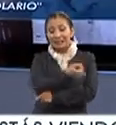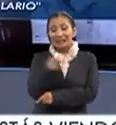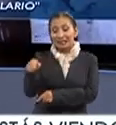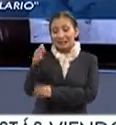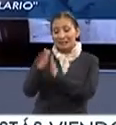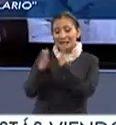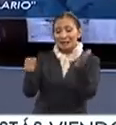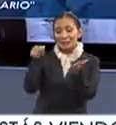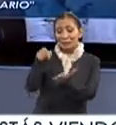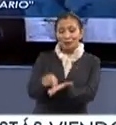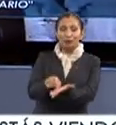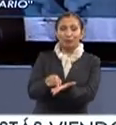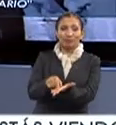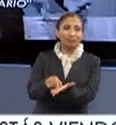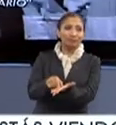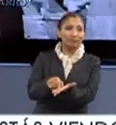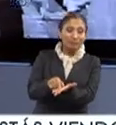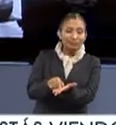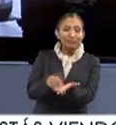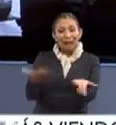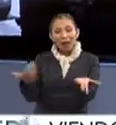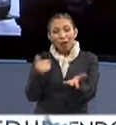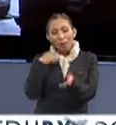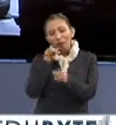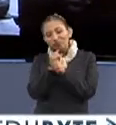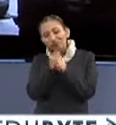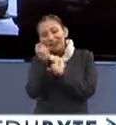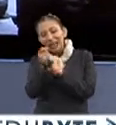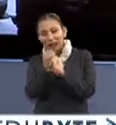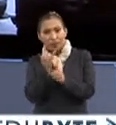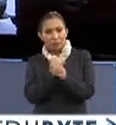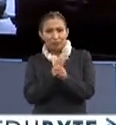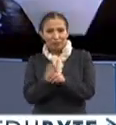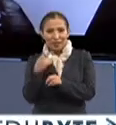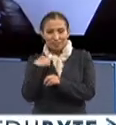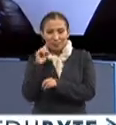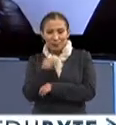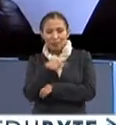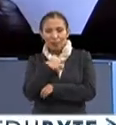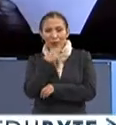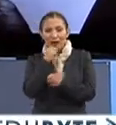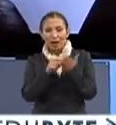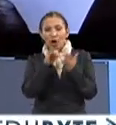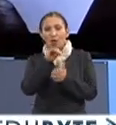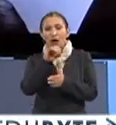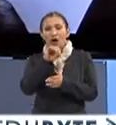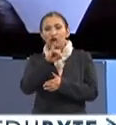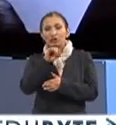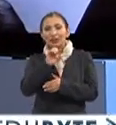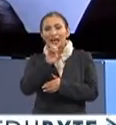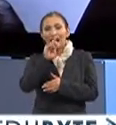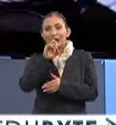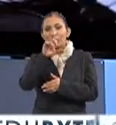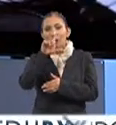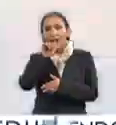obra es un seguimiento prácticamente imposible que le hicieron al escritor Juan José Arreola.